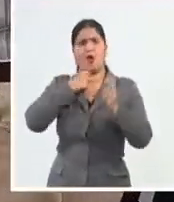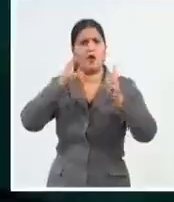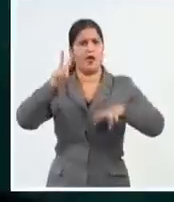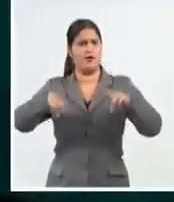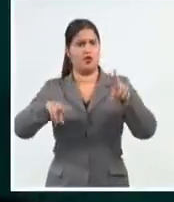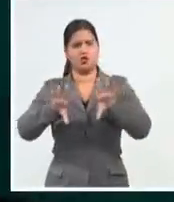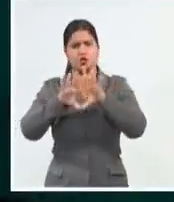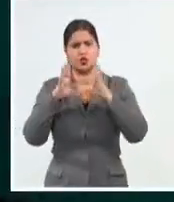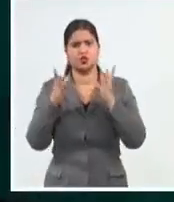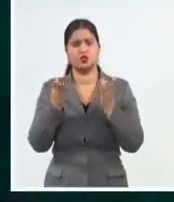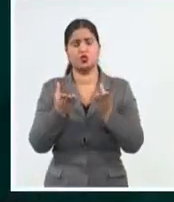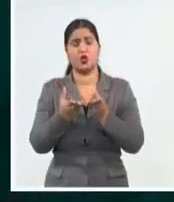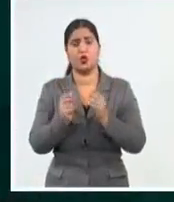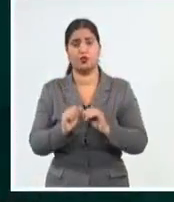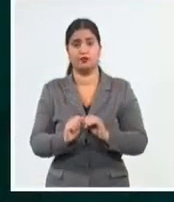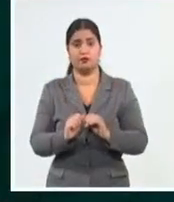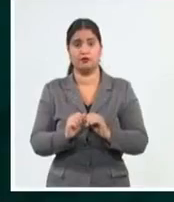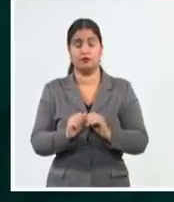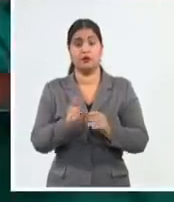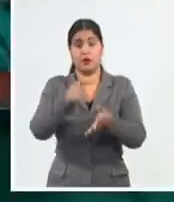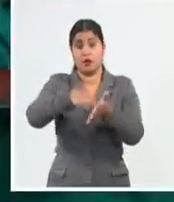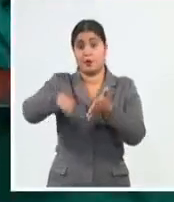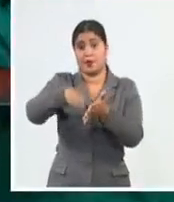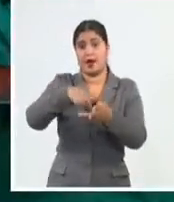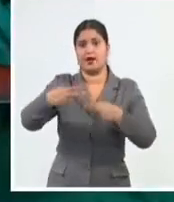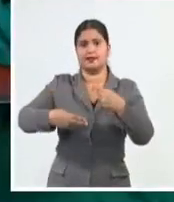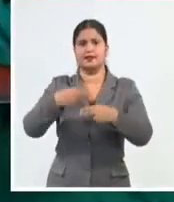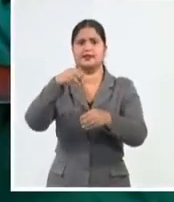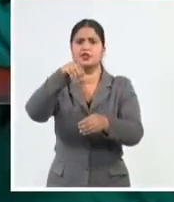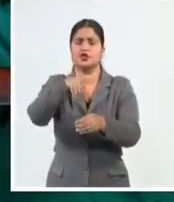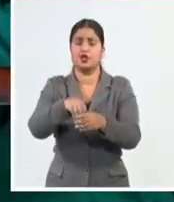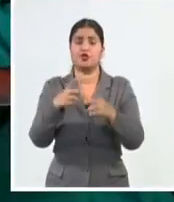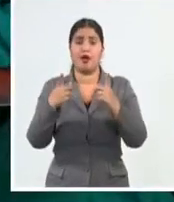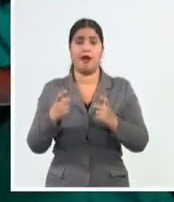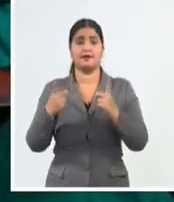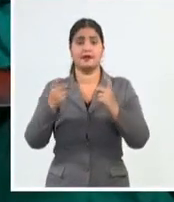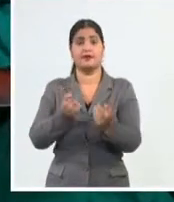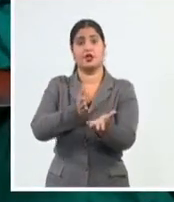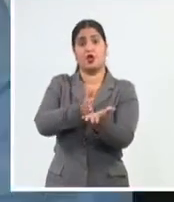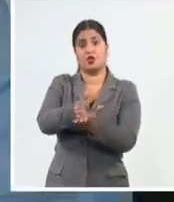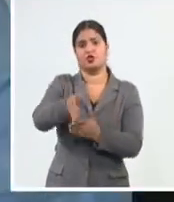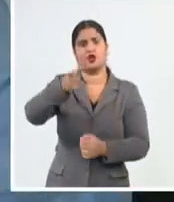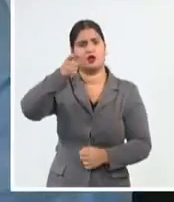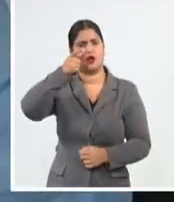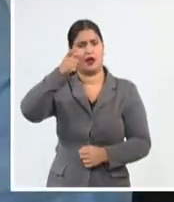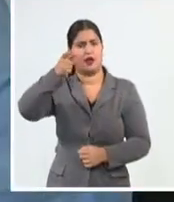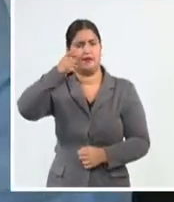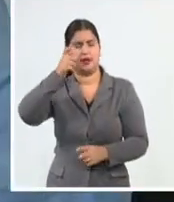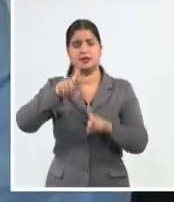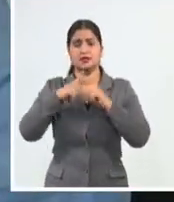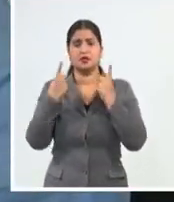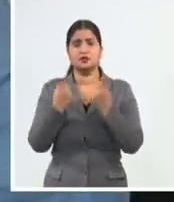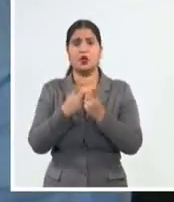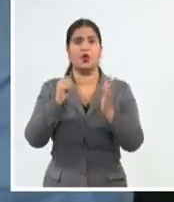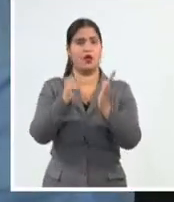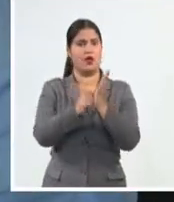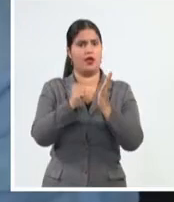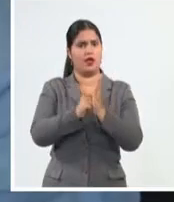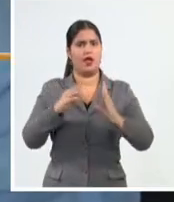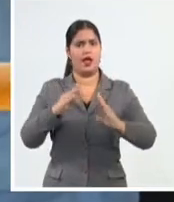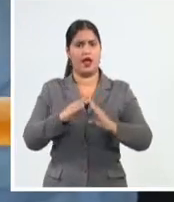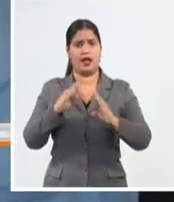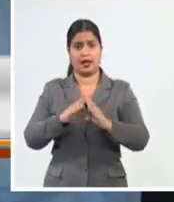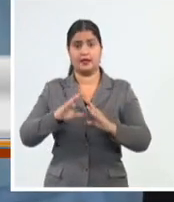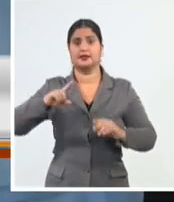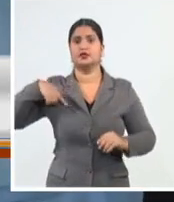de la enfermedad. Hay que seguir incrementando la pesquisa y la calidad de todo el proceso que realizamos durante la pesquisa. Y hay que tratar